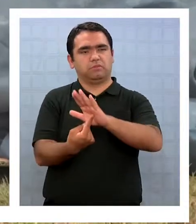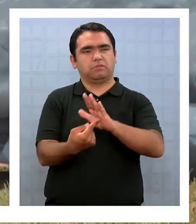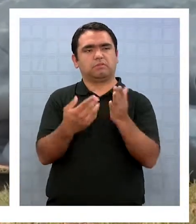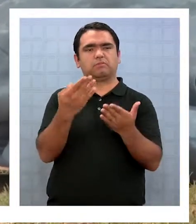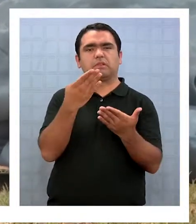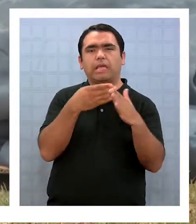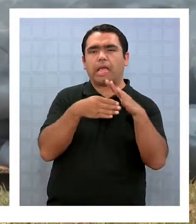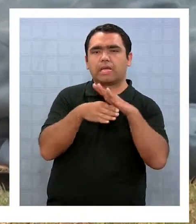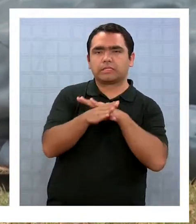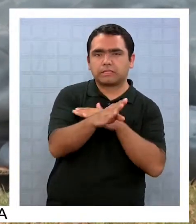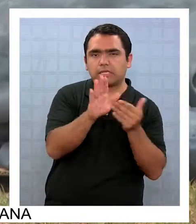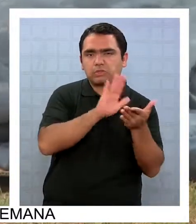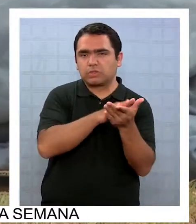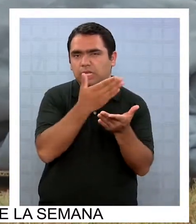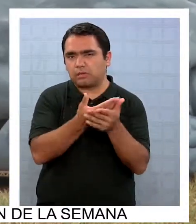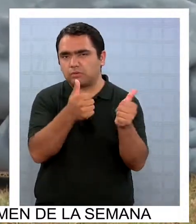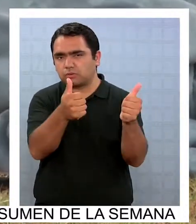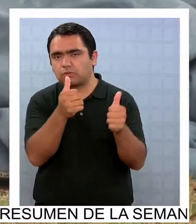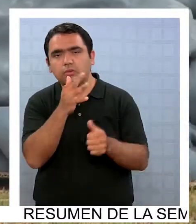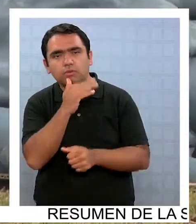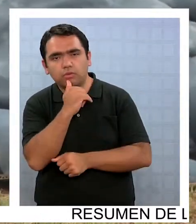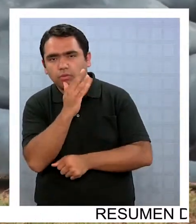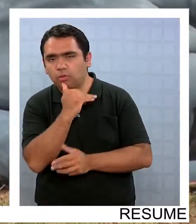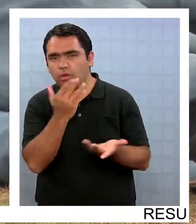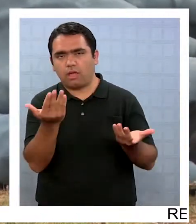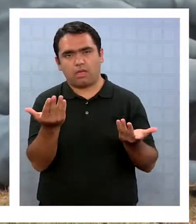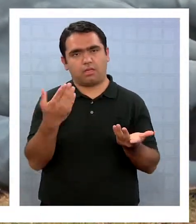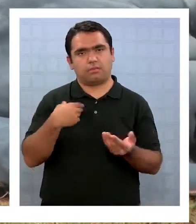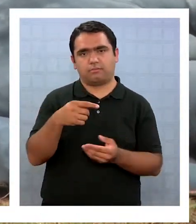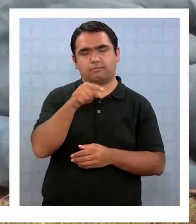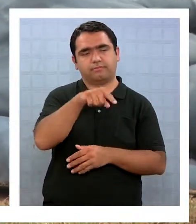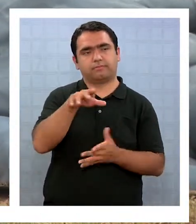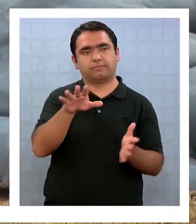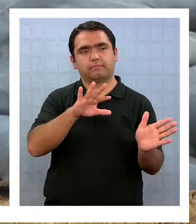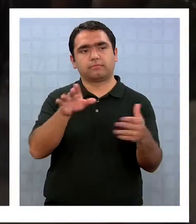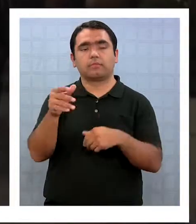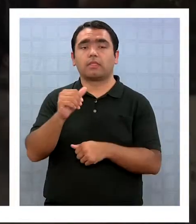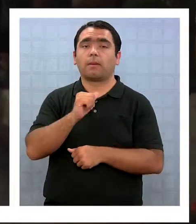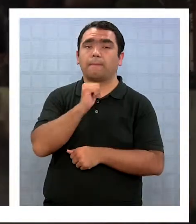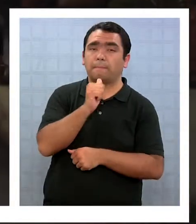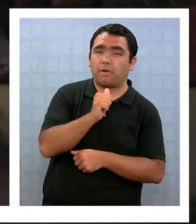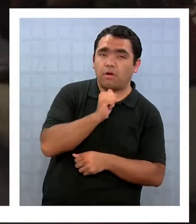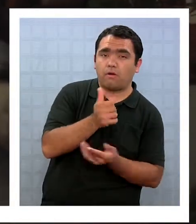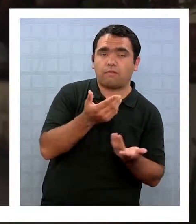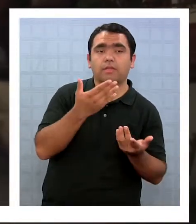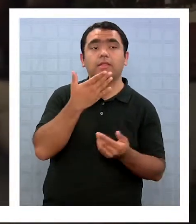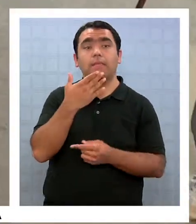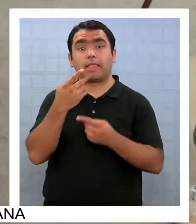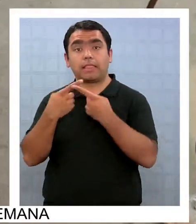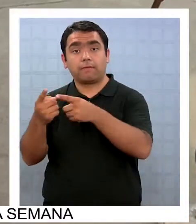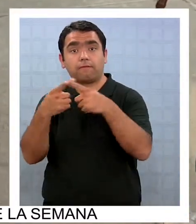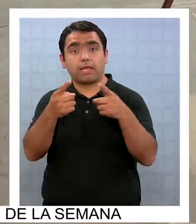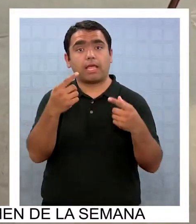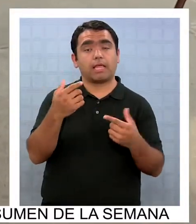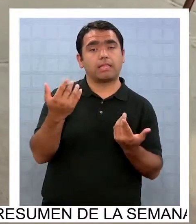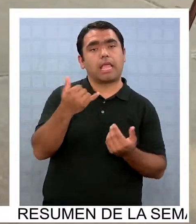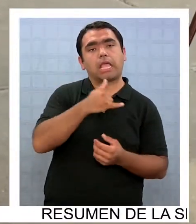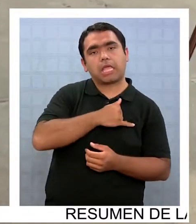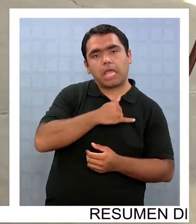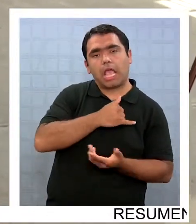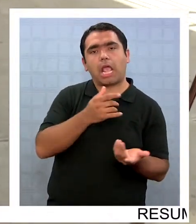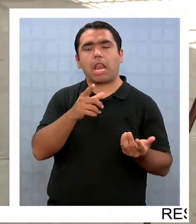acceder a la salud, que no se dan los medios, etc. Pobreza, diversidad sexual, migrantes,